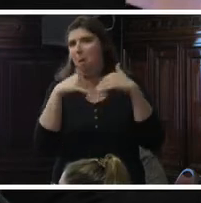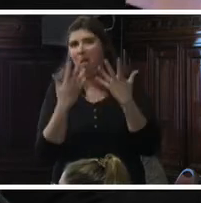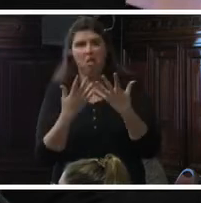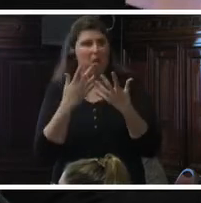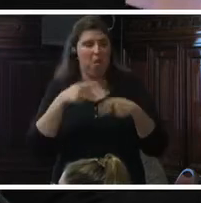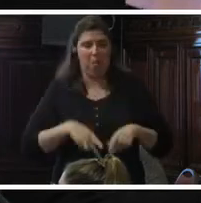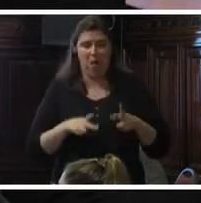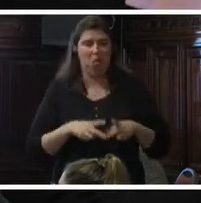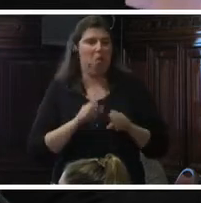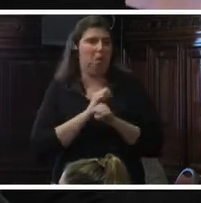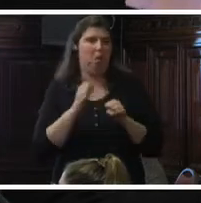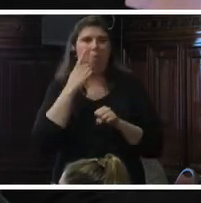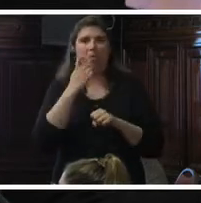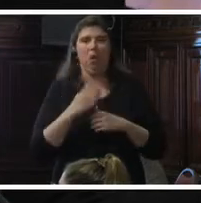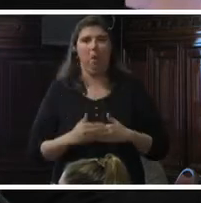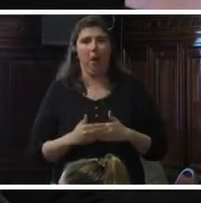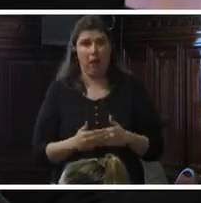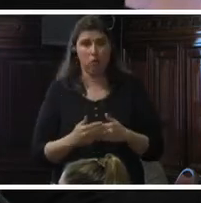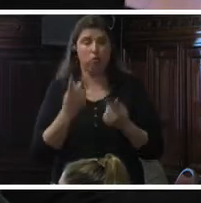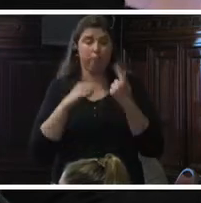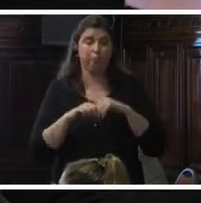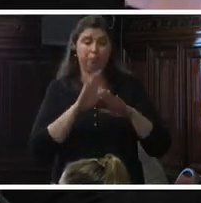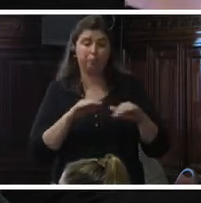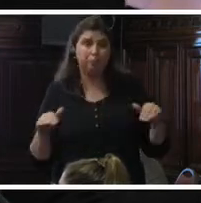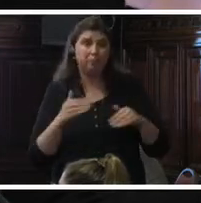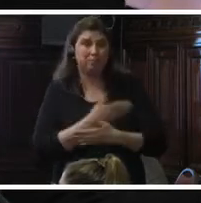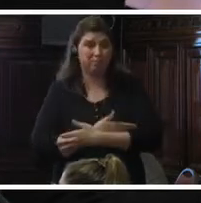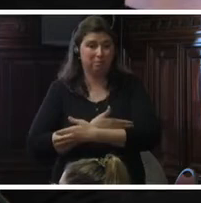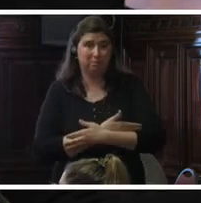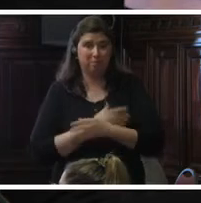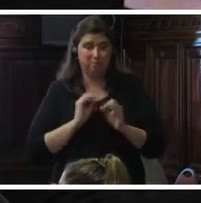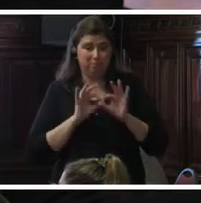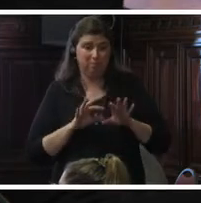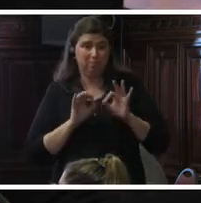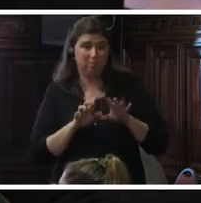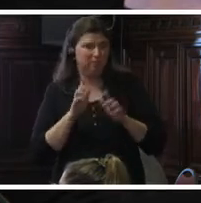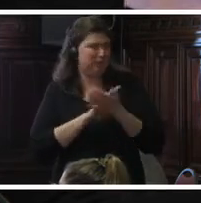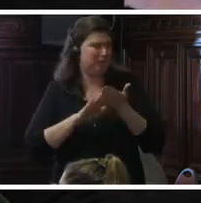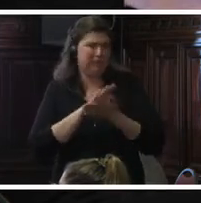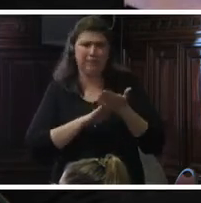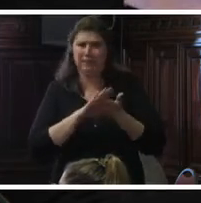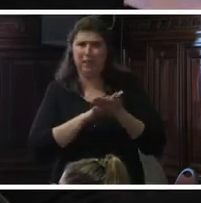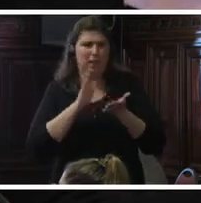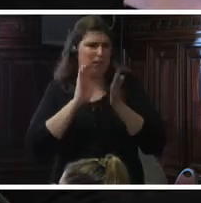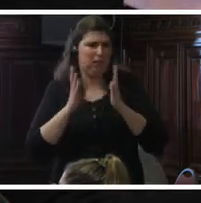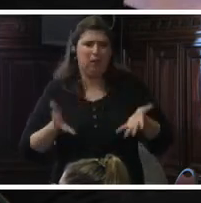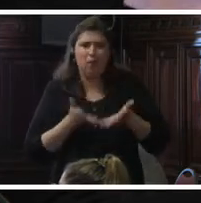el embarazo. La mayoría de los niños afectados no recibieron ningún tipo de tratamiento ni estimulación precoz.